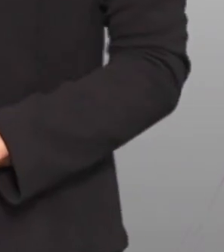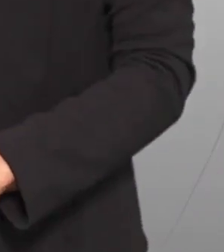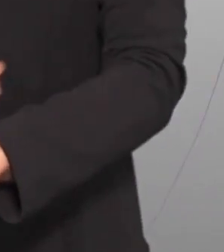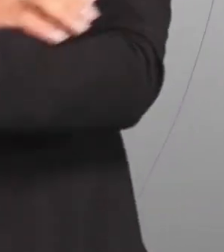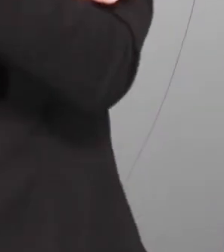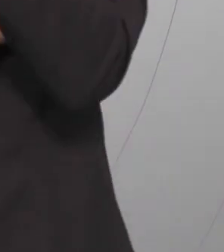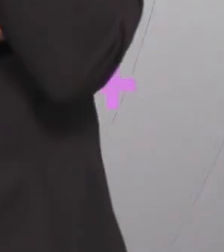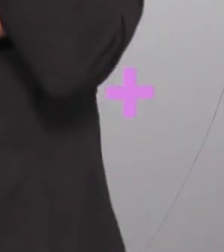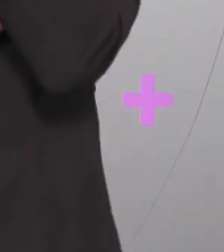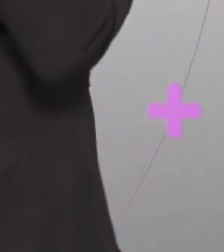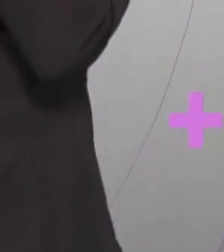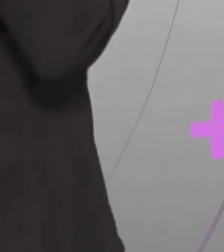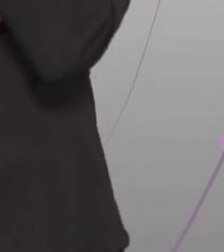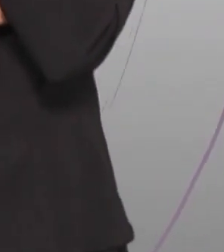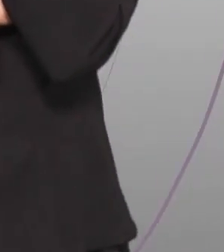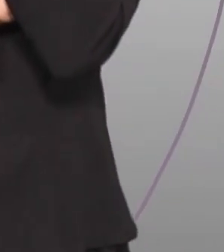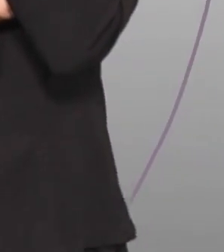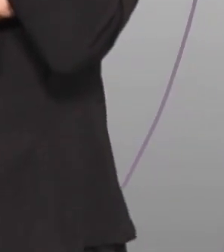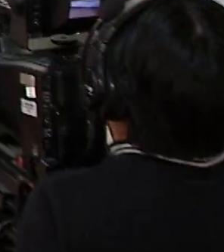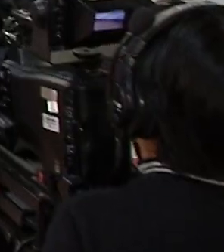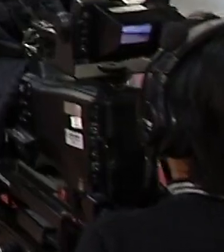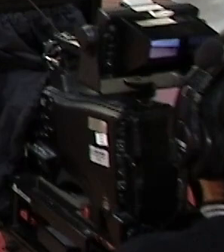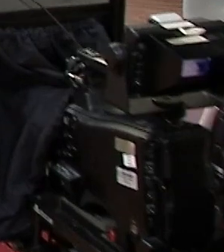Emisión Vespertina